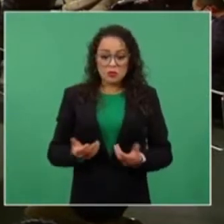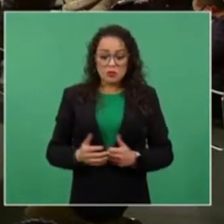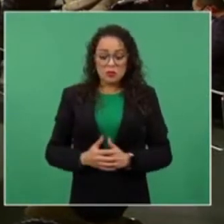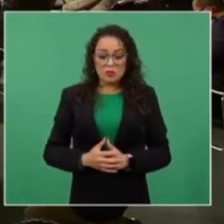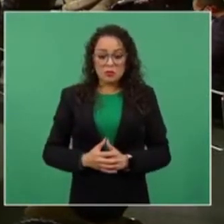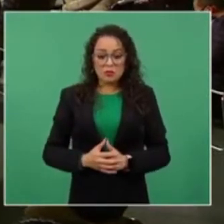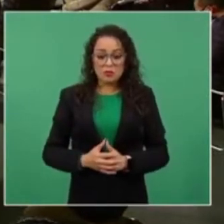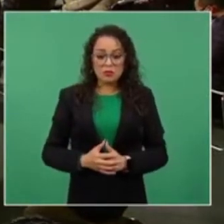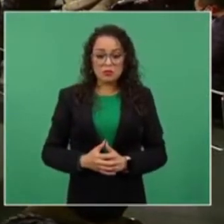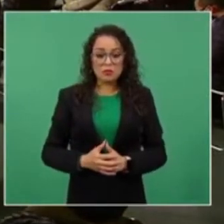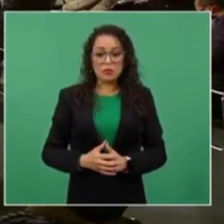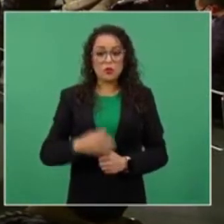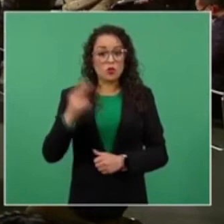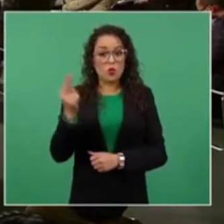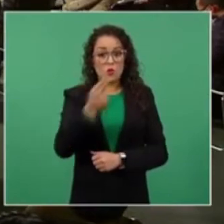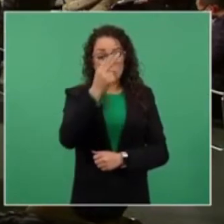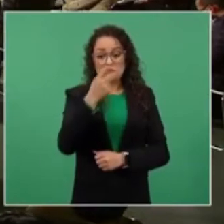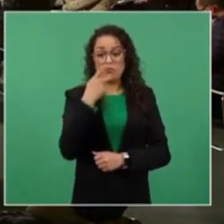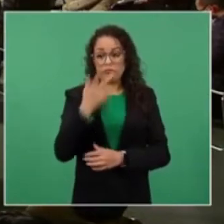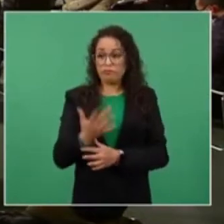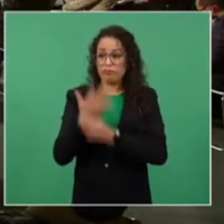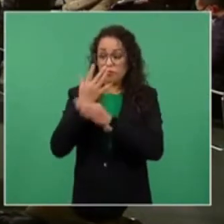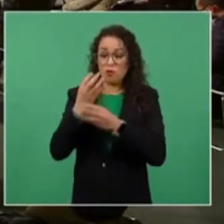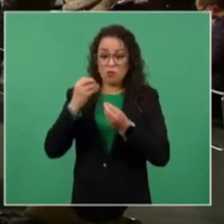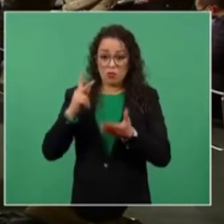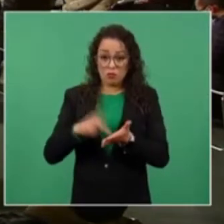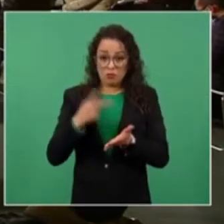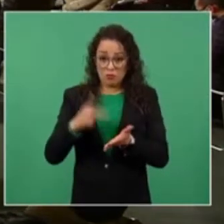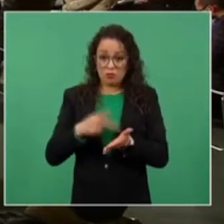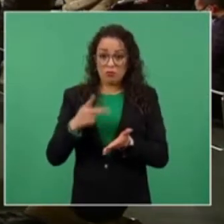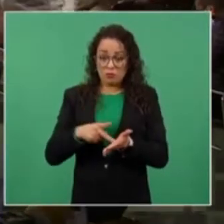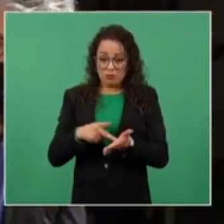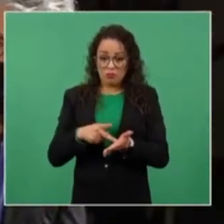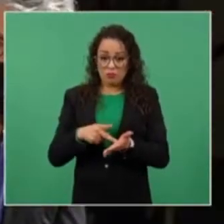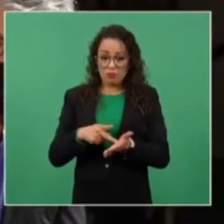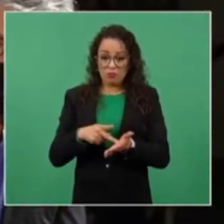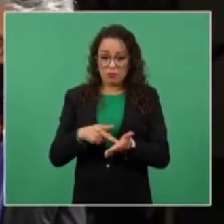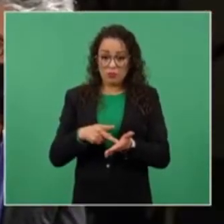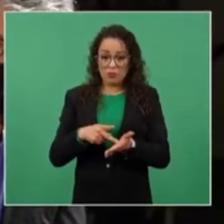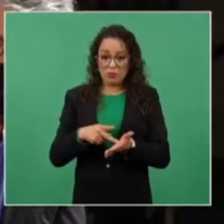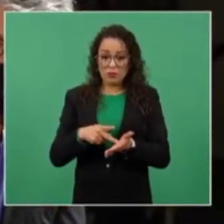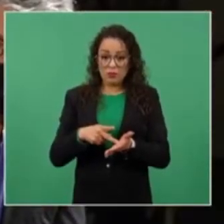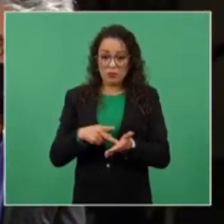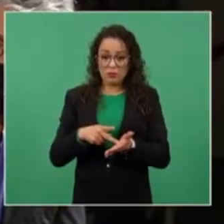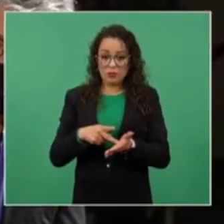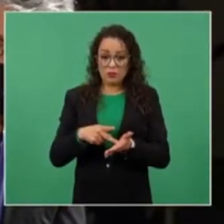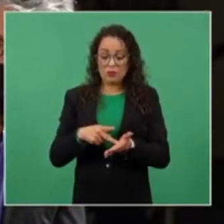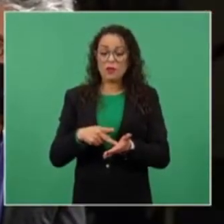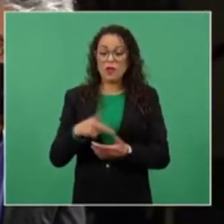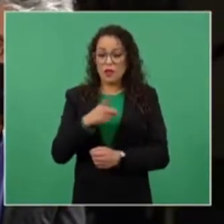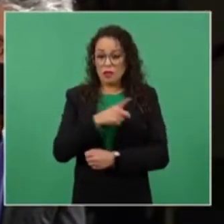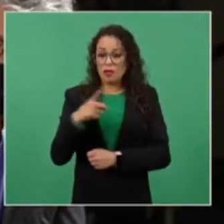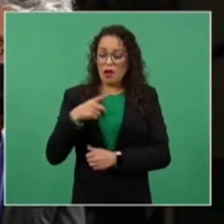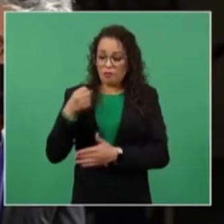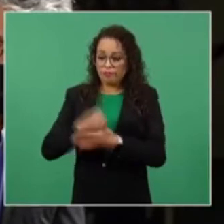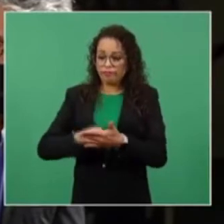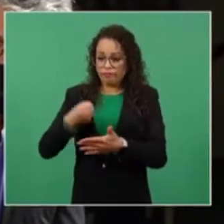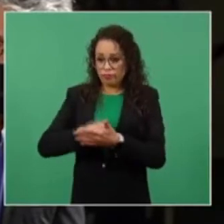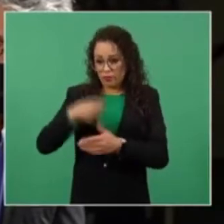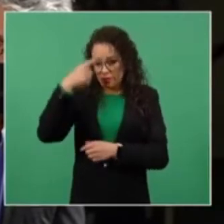Y usted ha dicho muchas veces que la libertad se conquista y hoy vine a eso, a esta mañanera.